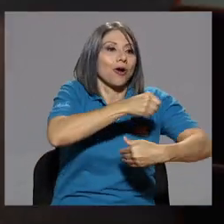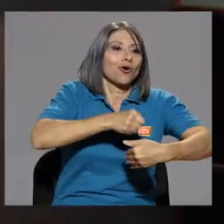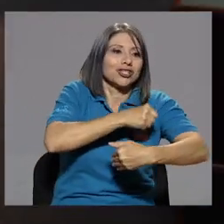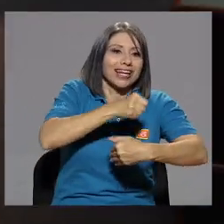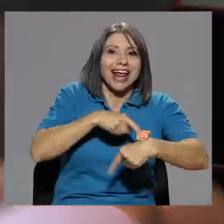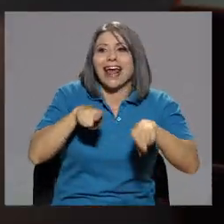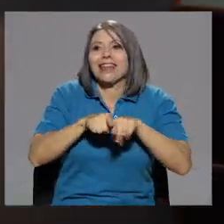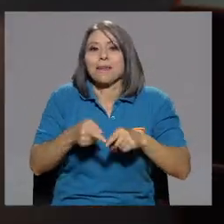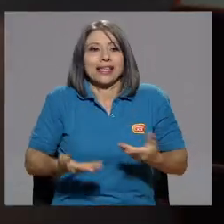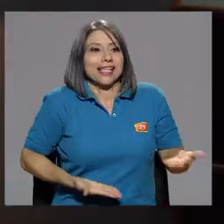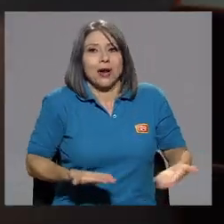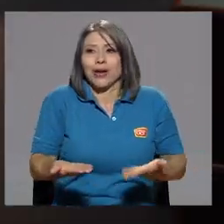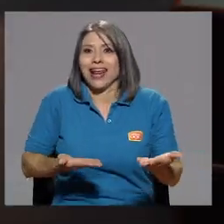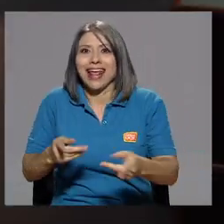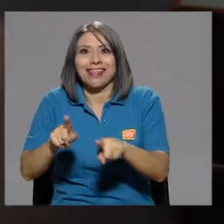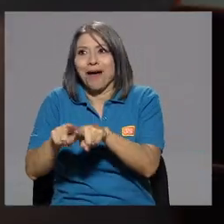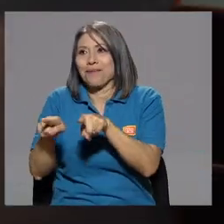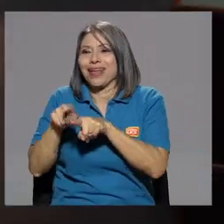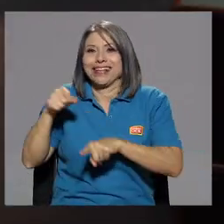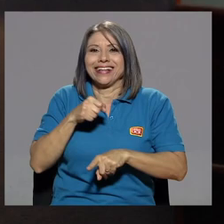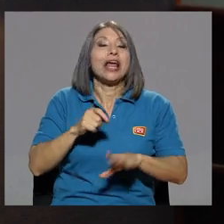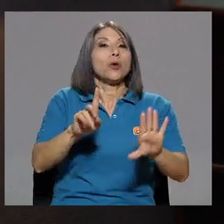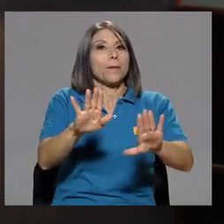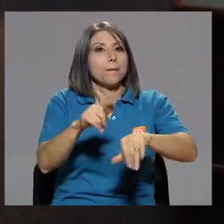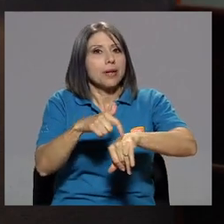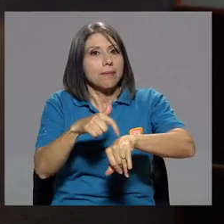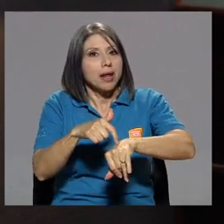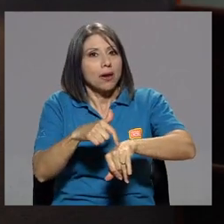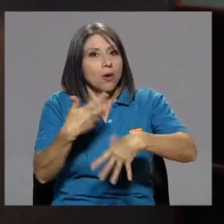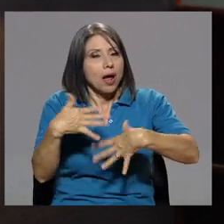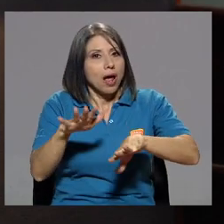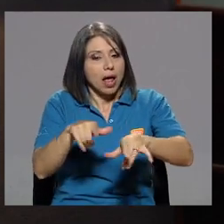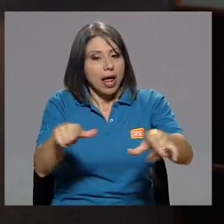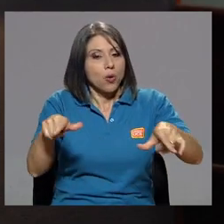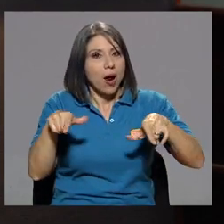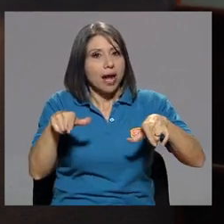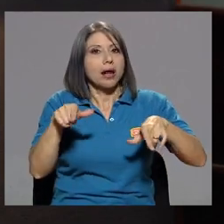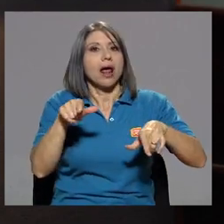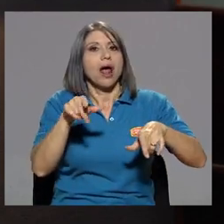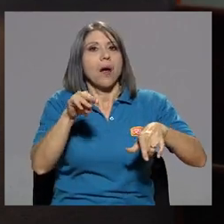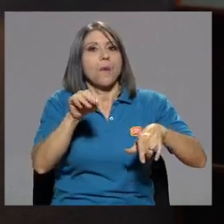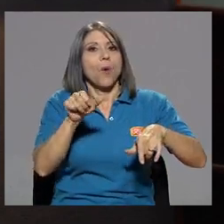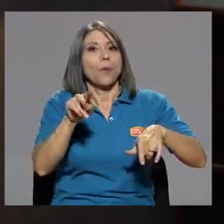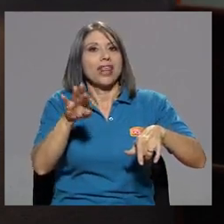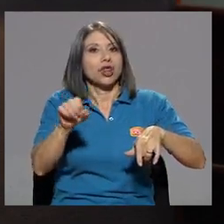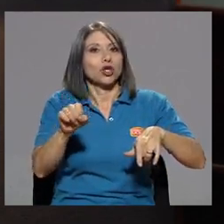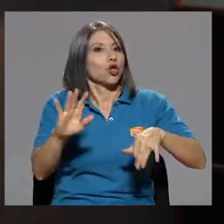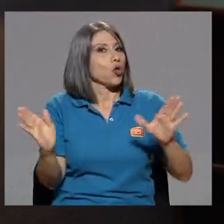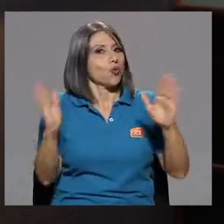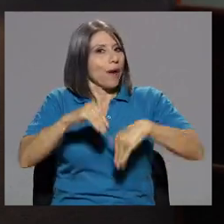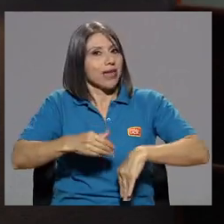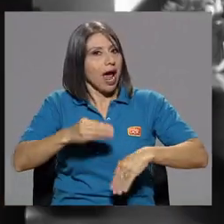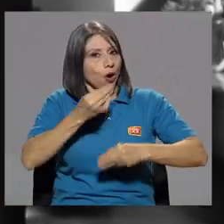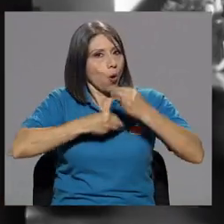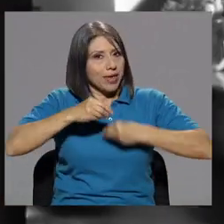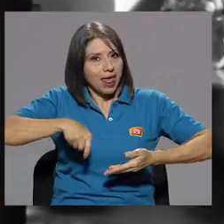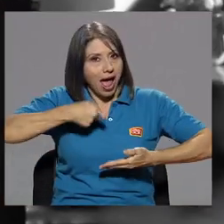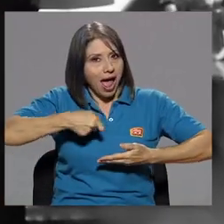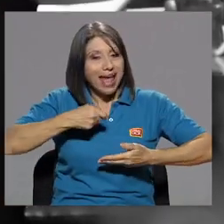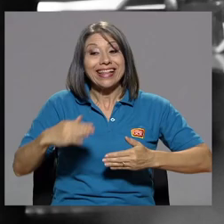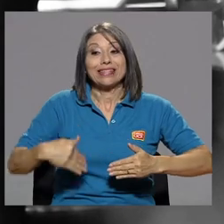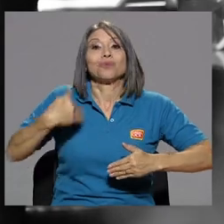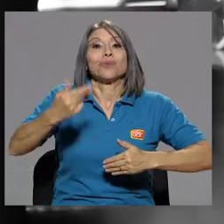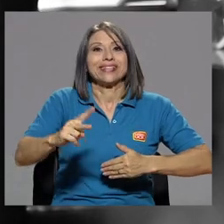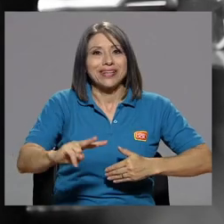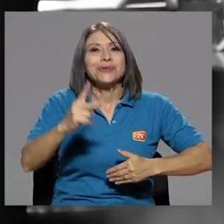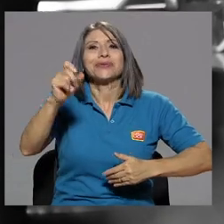salonera y también...? Bueno, primero Momentos no había comida. El segundo Momentos ya